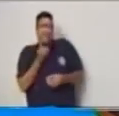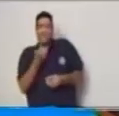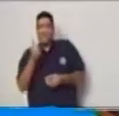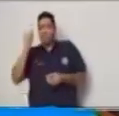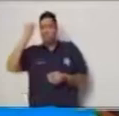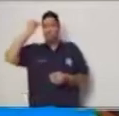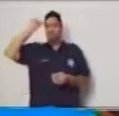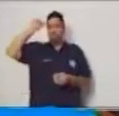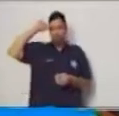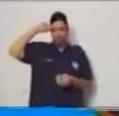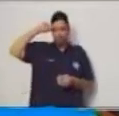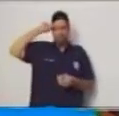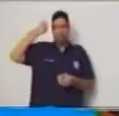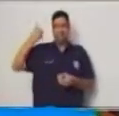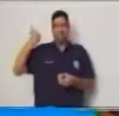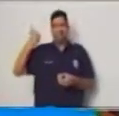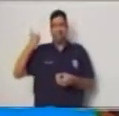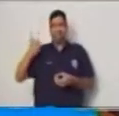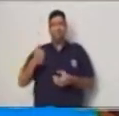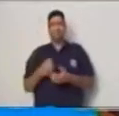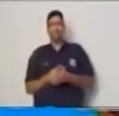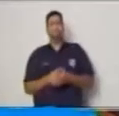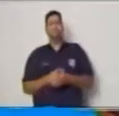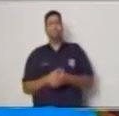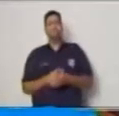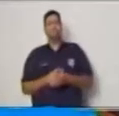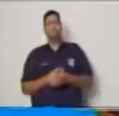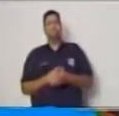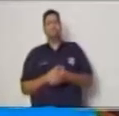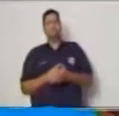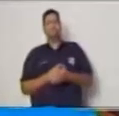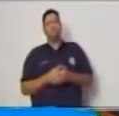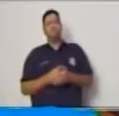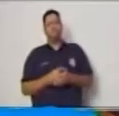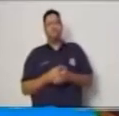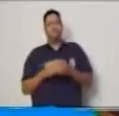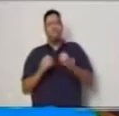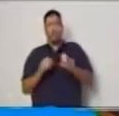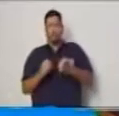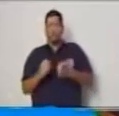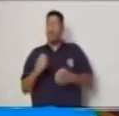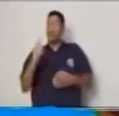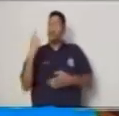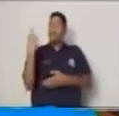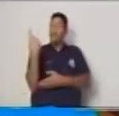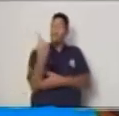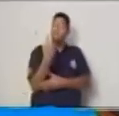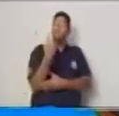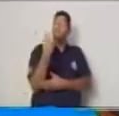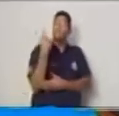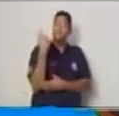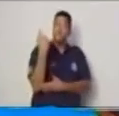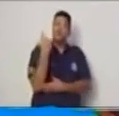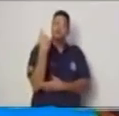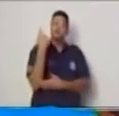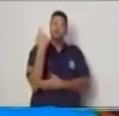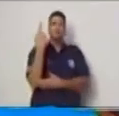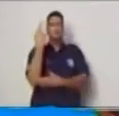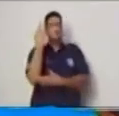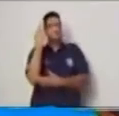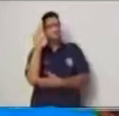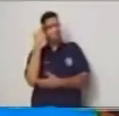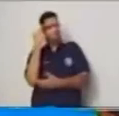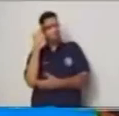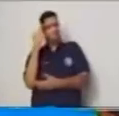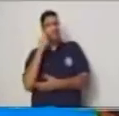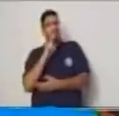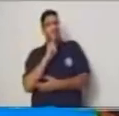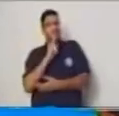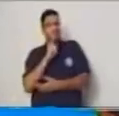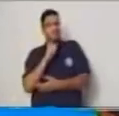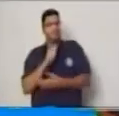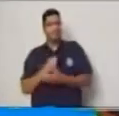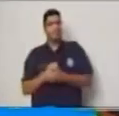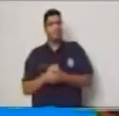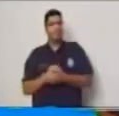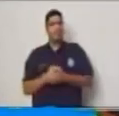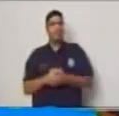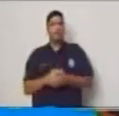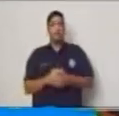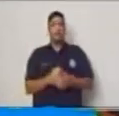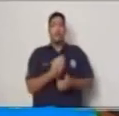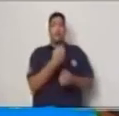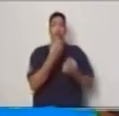de la gráfica es importante mencionar que los pares ordenados